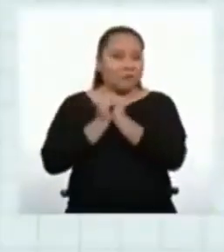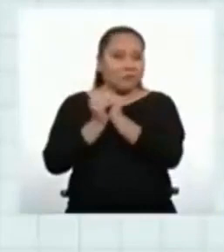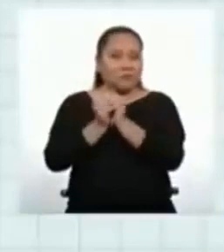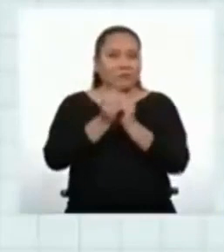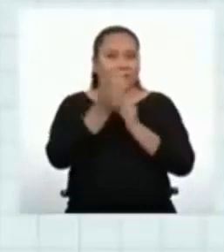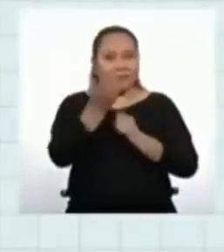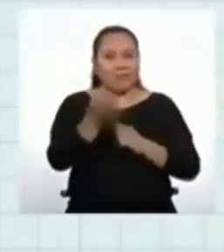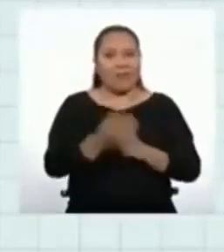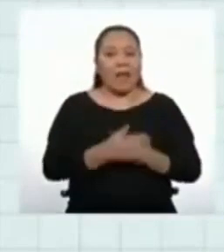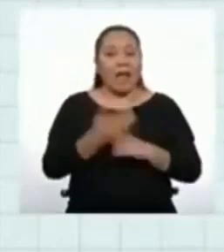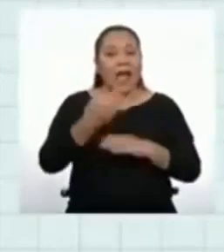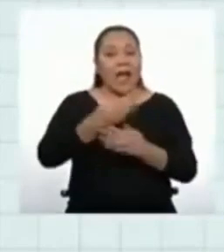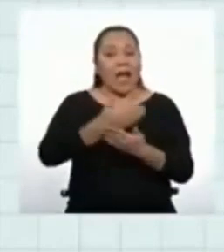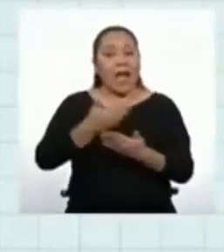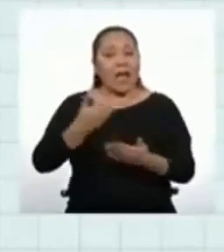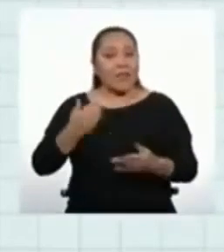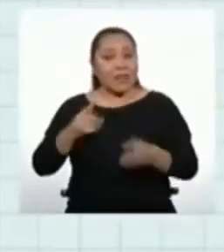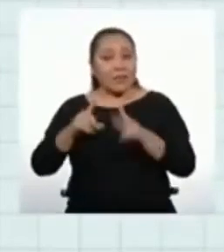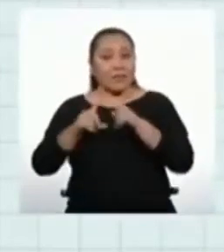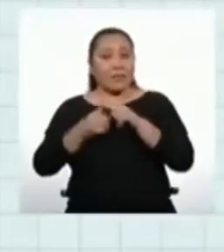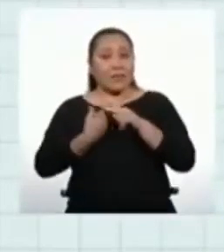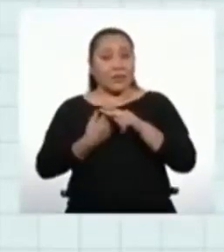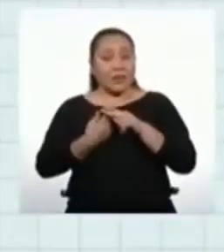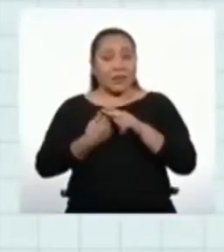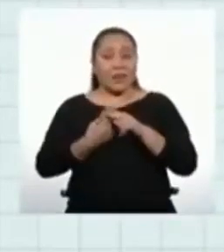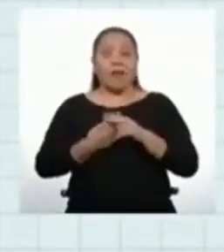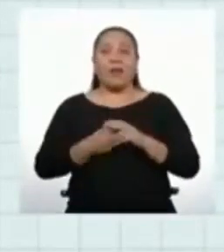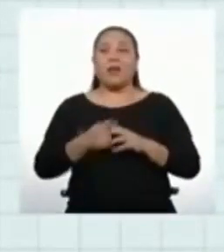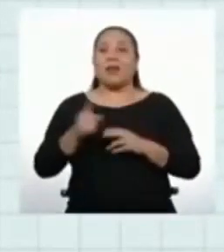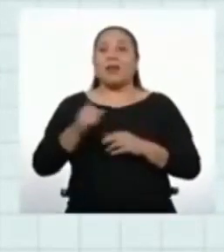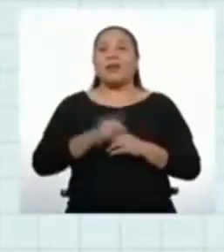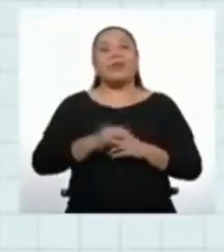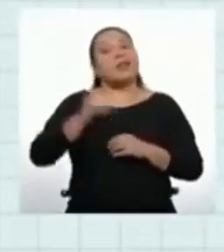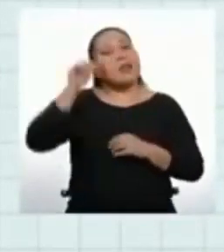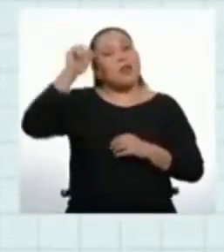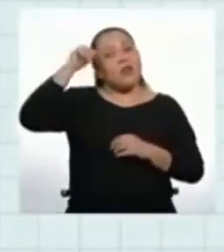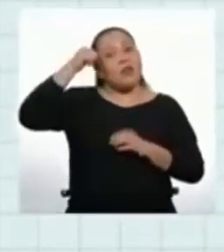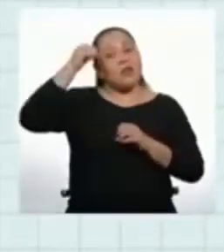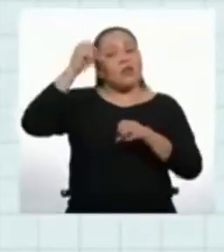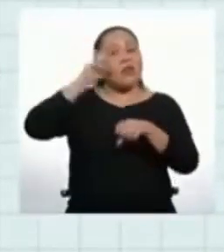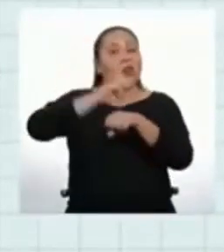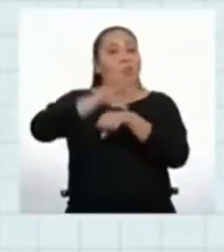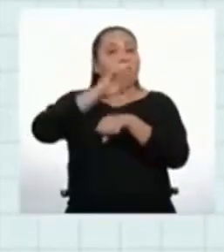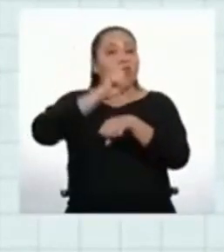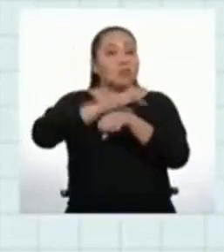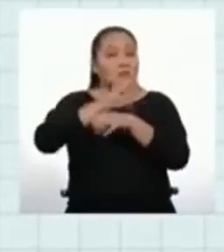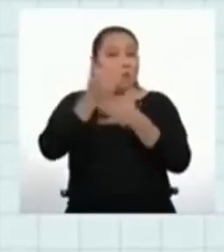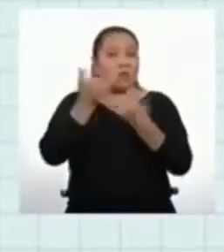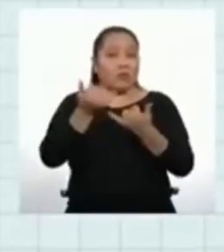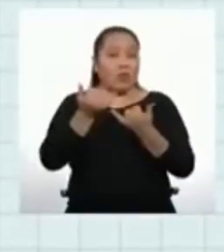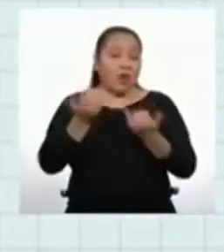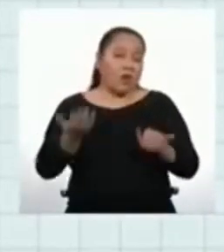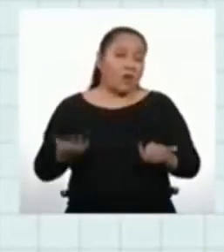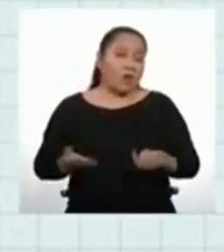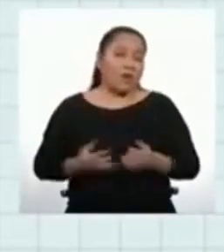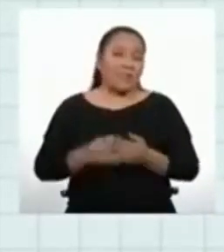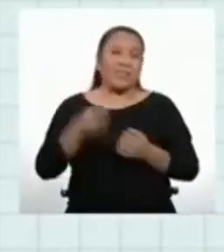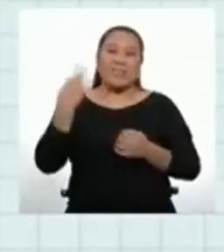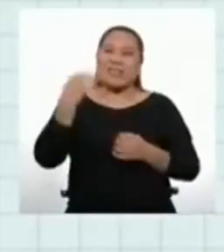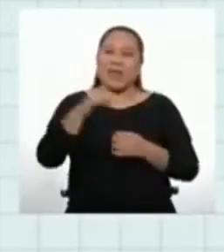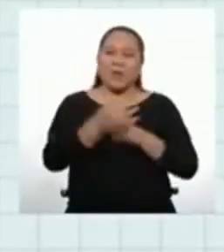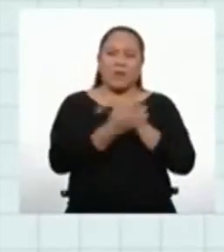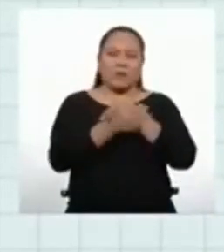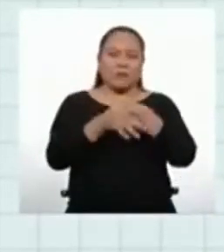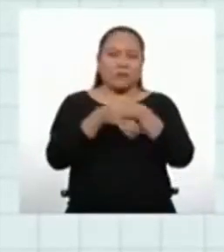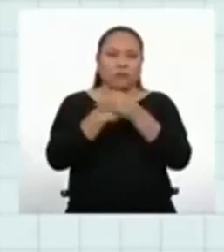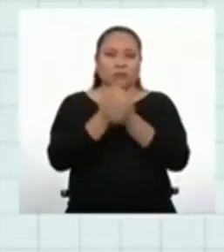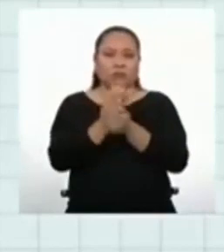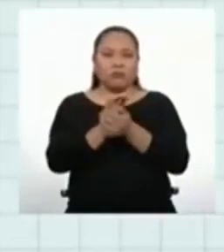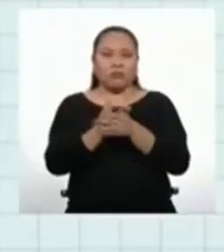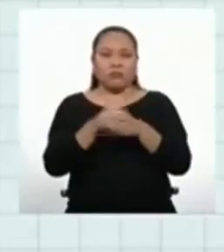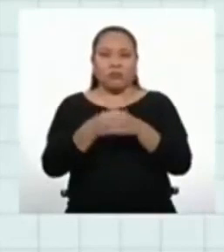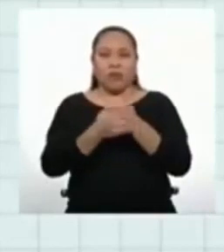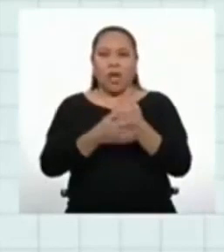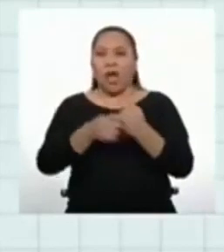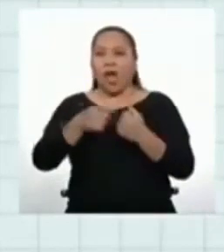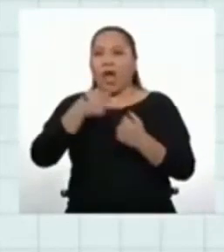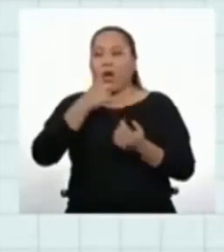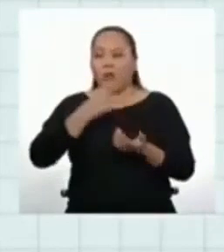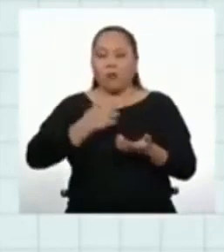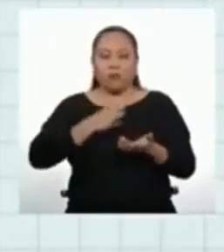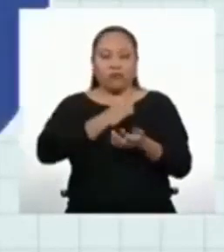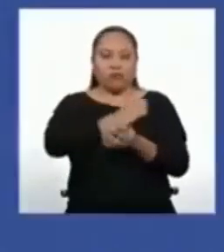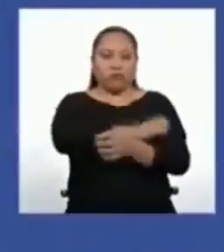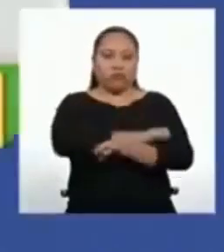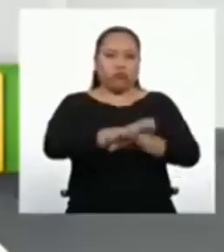Antes de comenzar esta actividad matemática, no está mal recordar las precauciones a tomar en estos días. Lávate siempre las manos con jabón por al menos